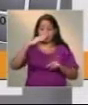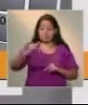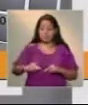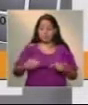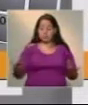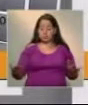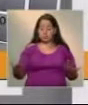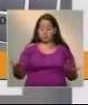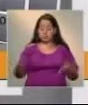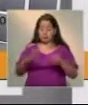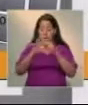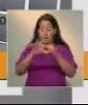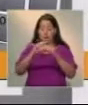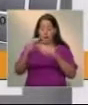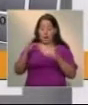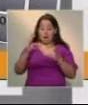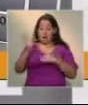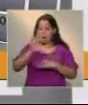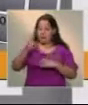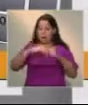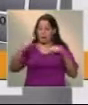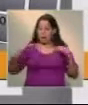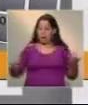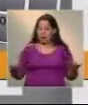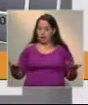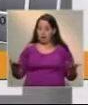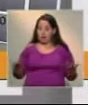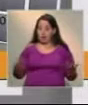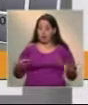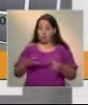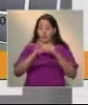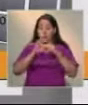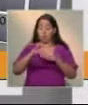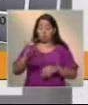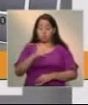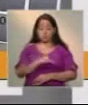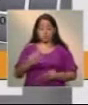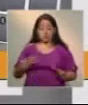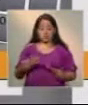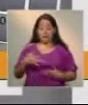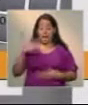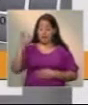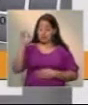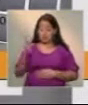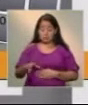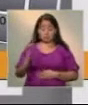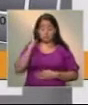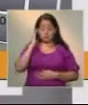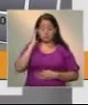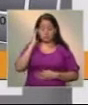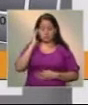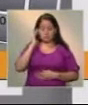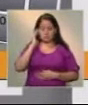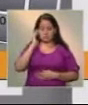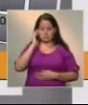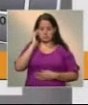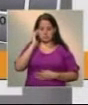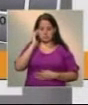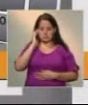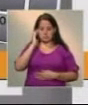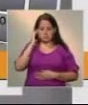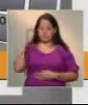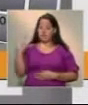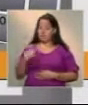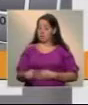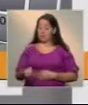vinculados a la Gran Caracas y vinculados a nuestra universidad. Realmente eso es lamentable. Eso es algo que nosotros